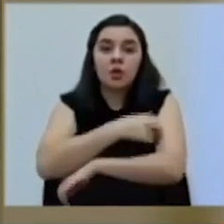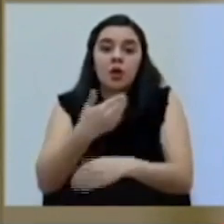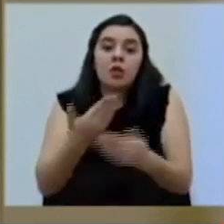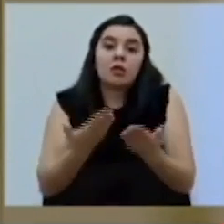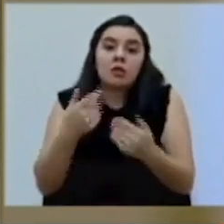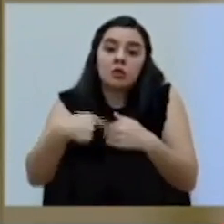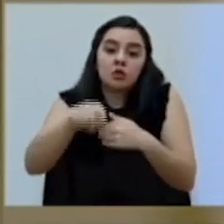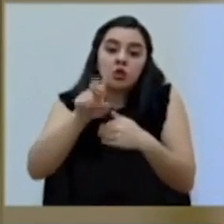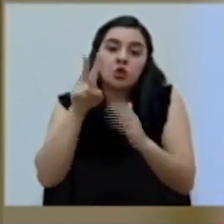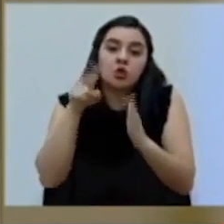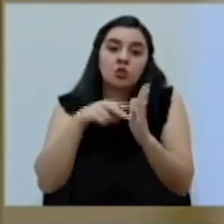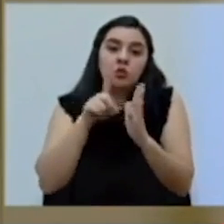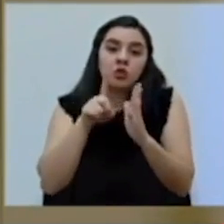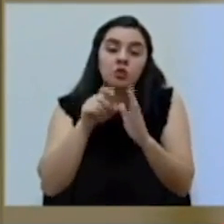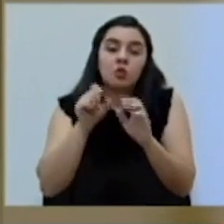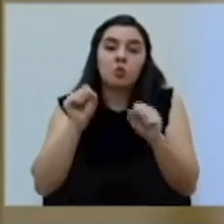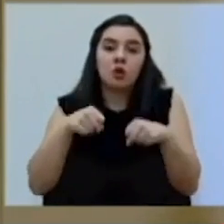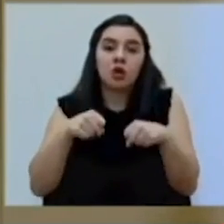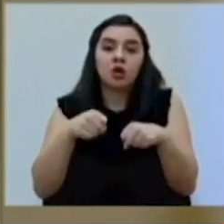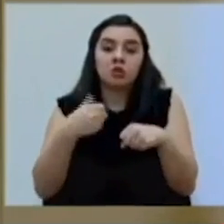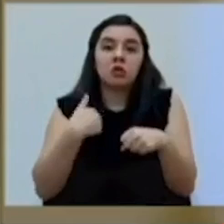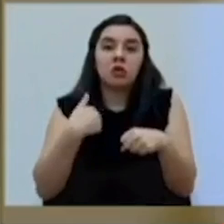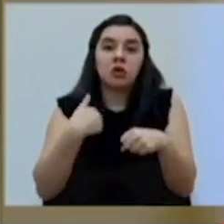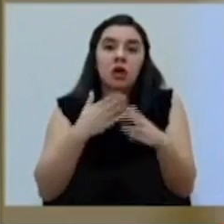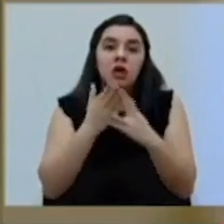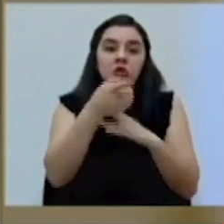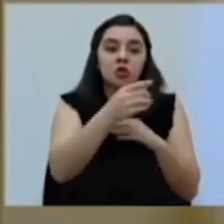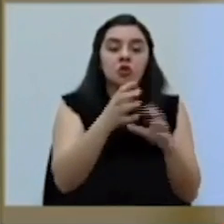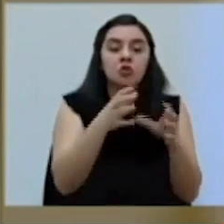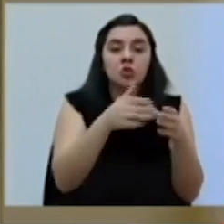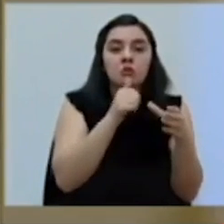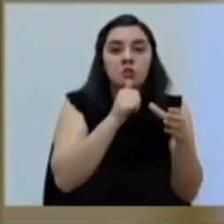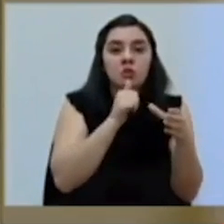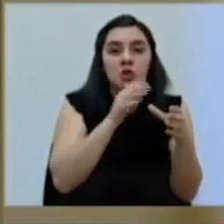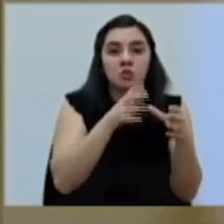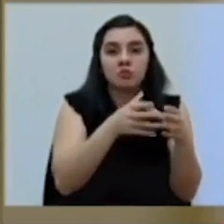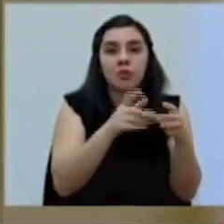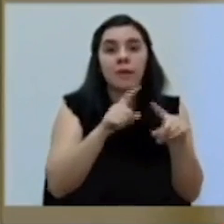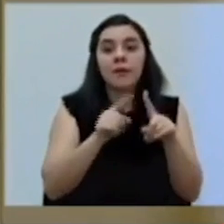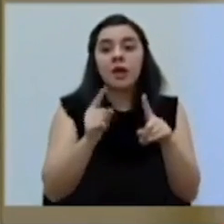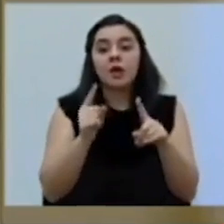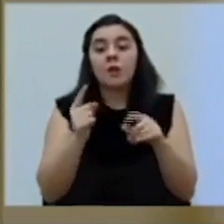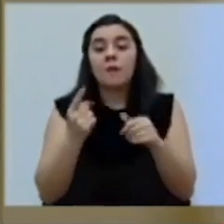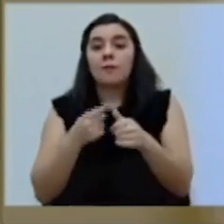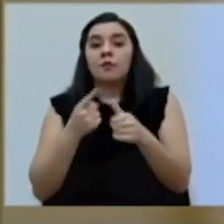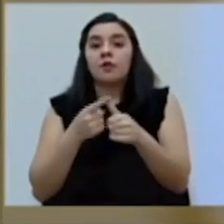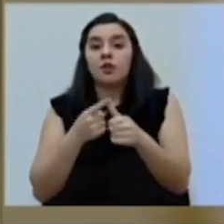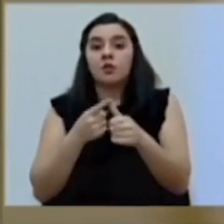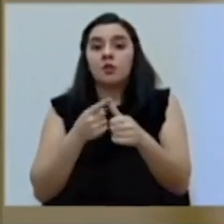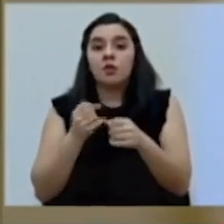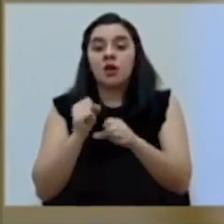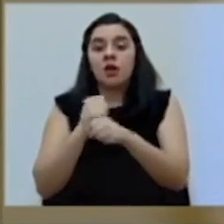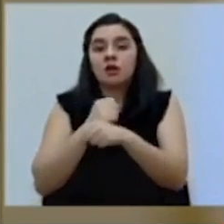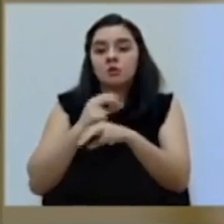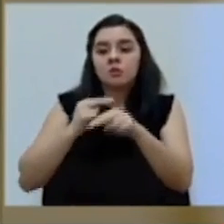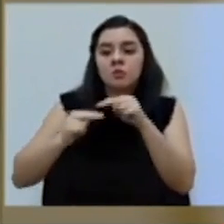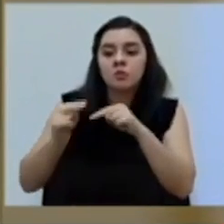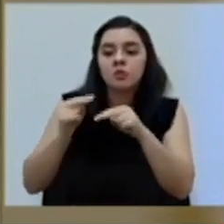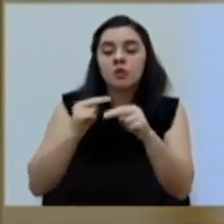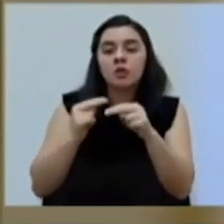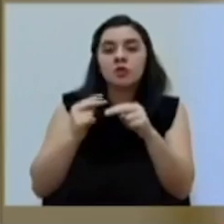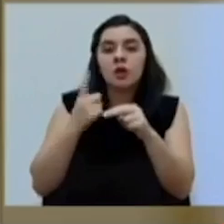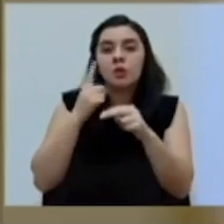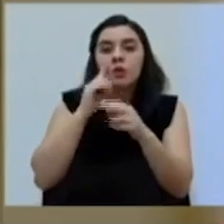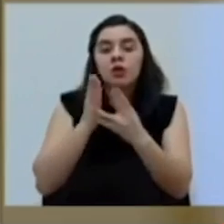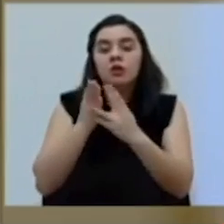el avance, pues que esté también disponible en el sector privado. Pero en primera instancia va a ser manejada de forma exclusiva a través